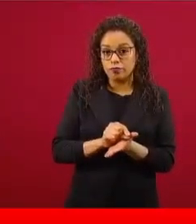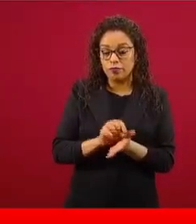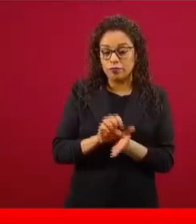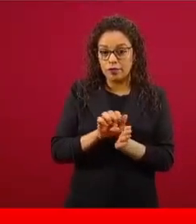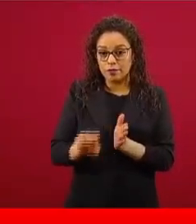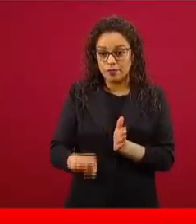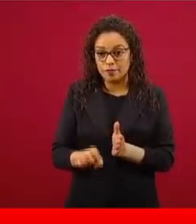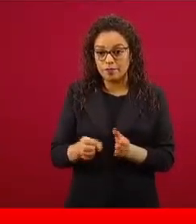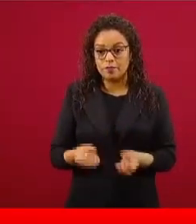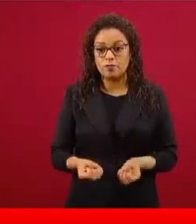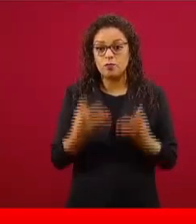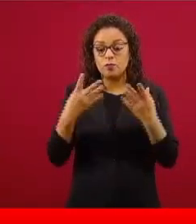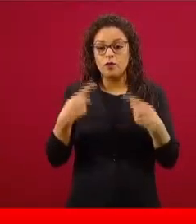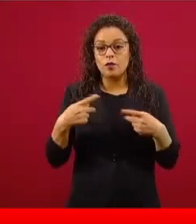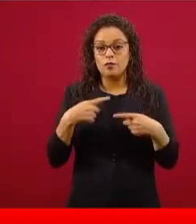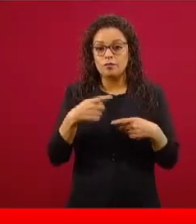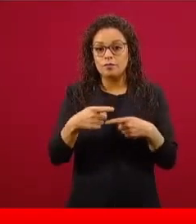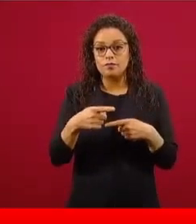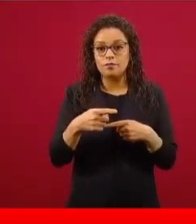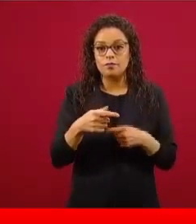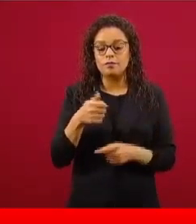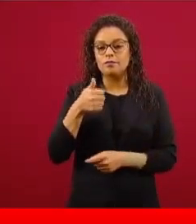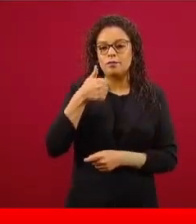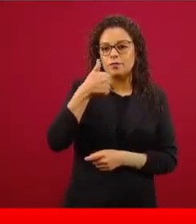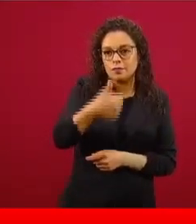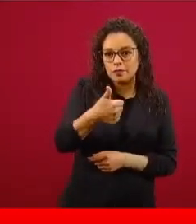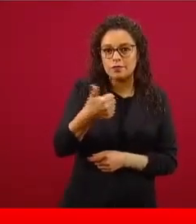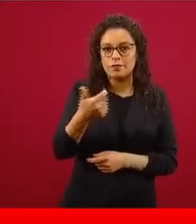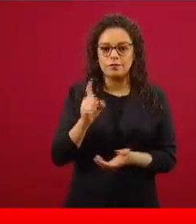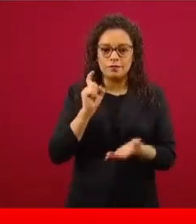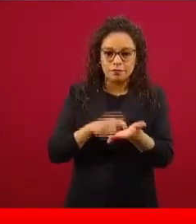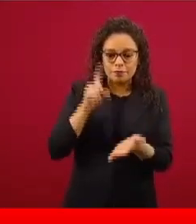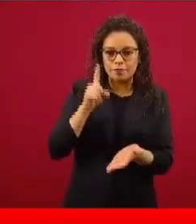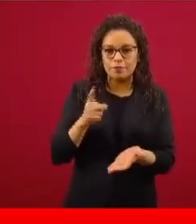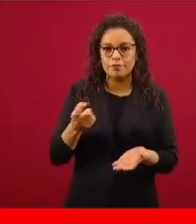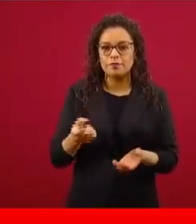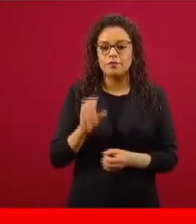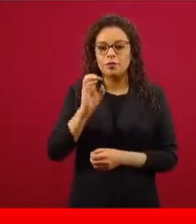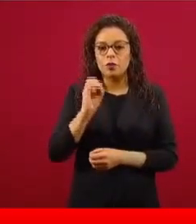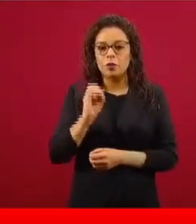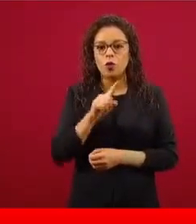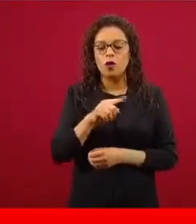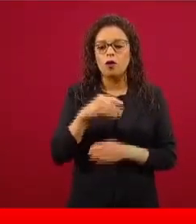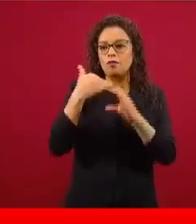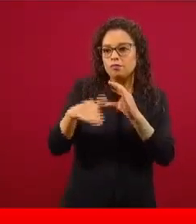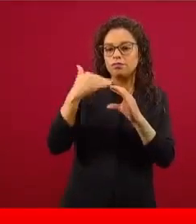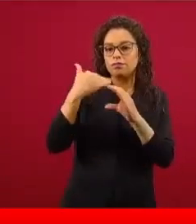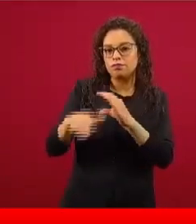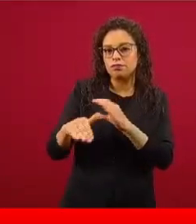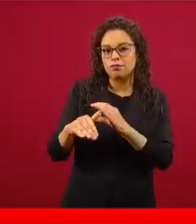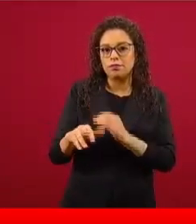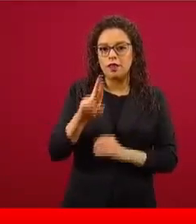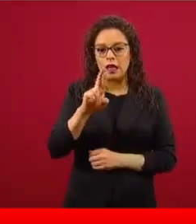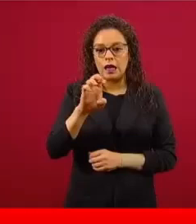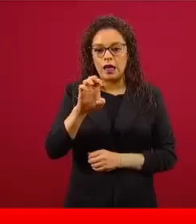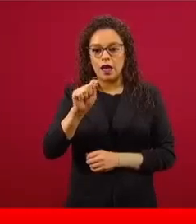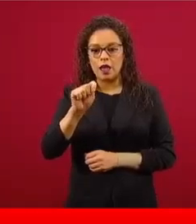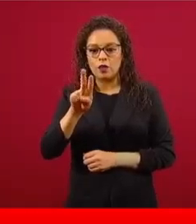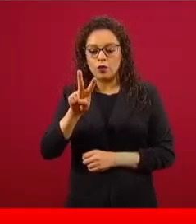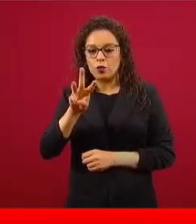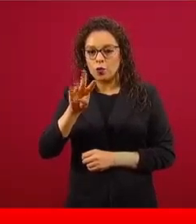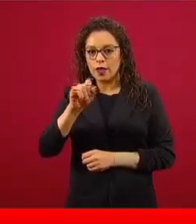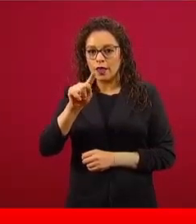más a quienes les das like o a quienes retuiteas o qué posición política tienes.